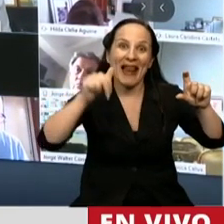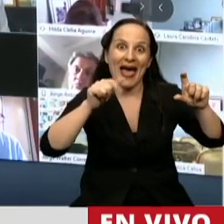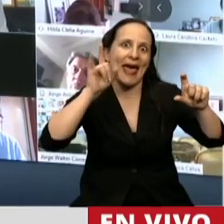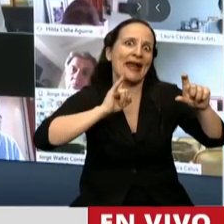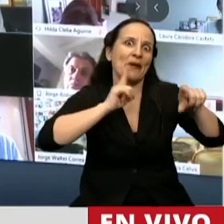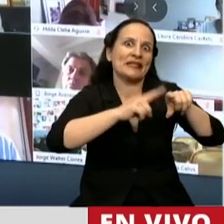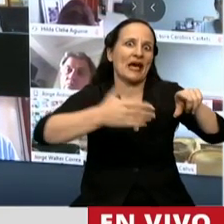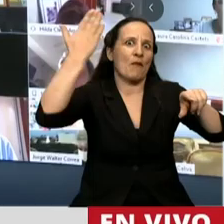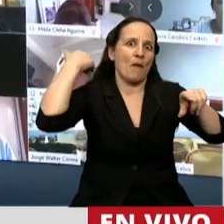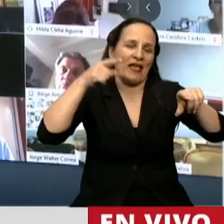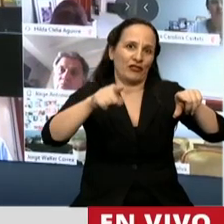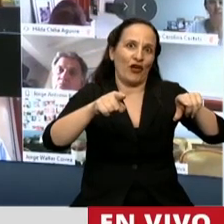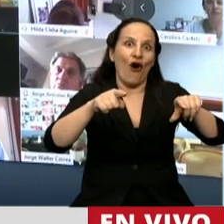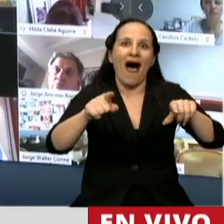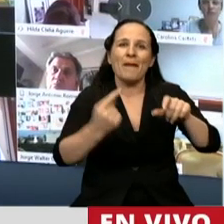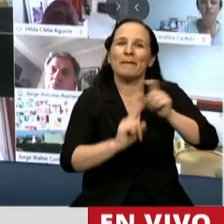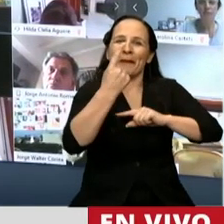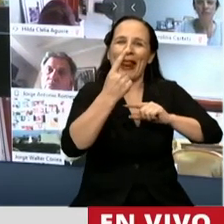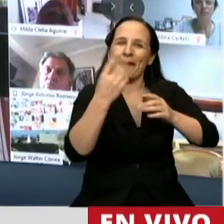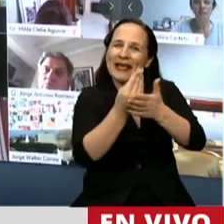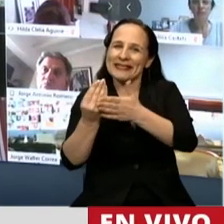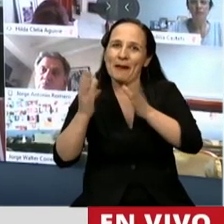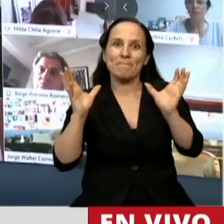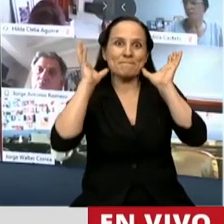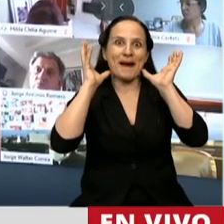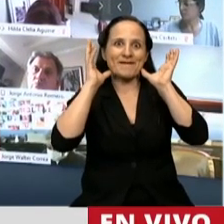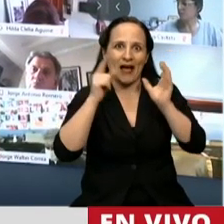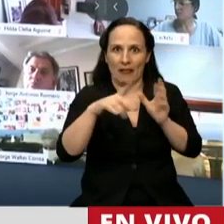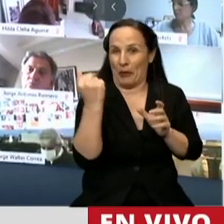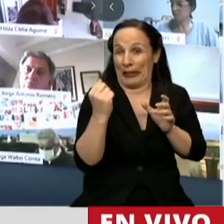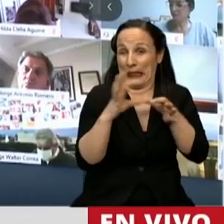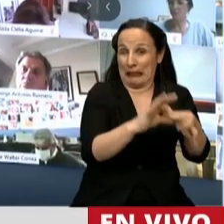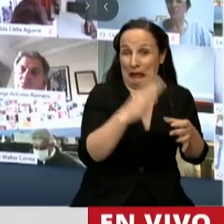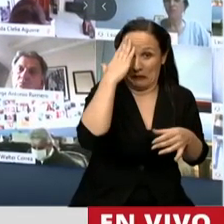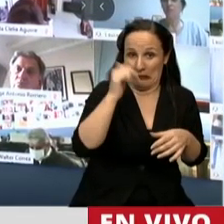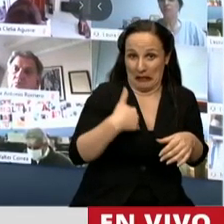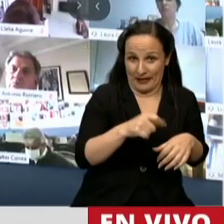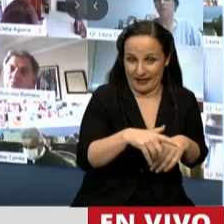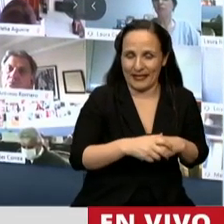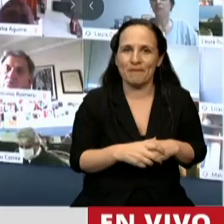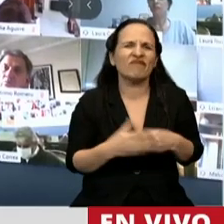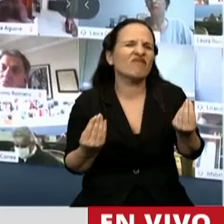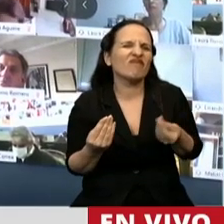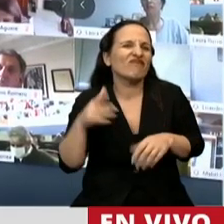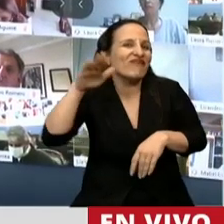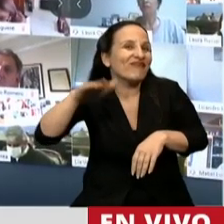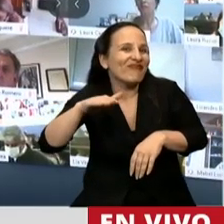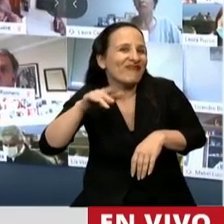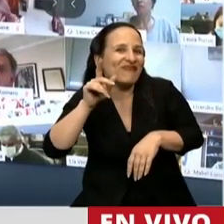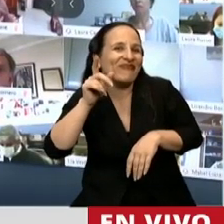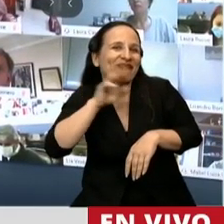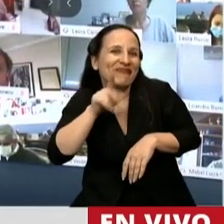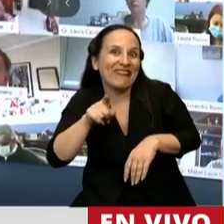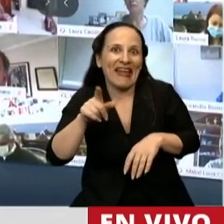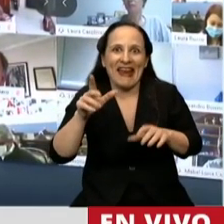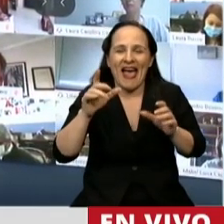revistas que hacen a la cultura argentina. La pequeña, de ideas democráticas, y sus